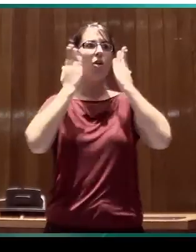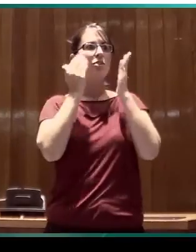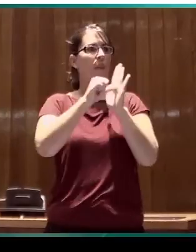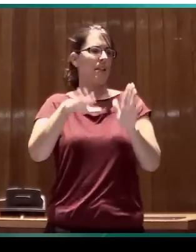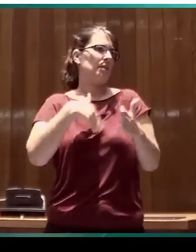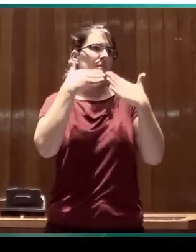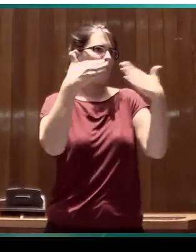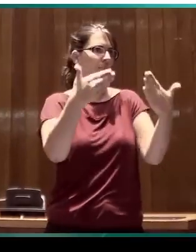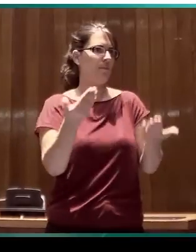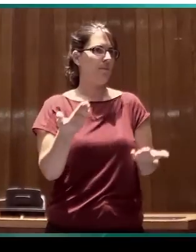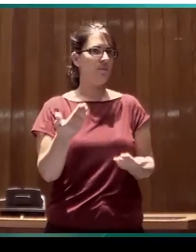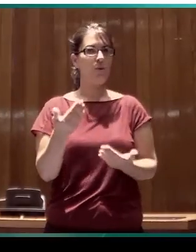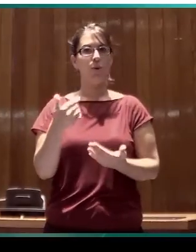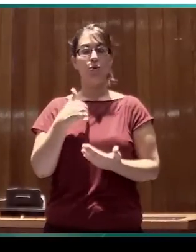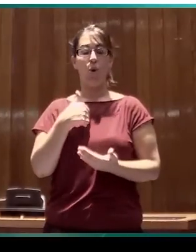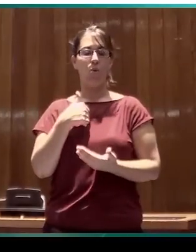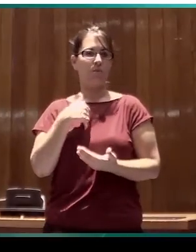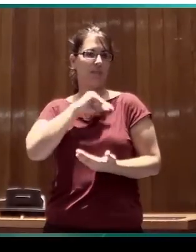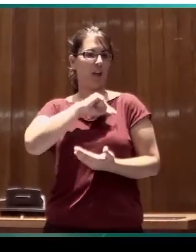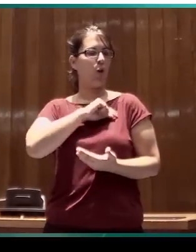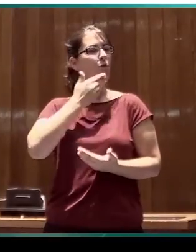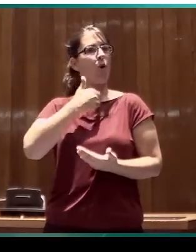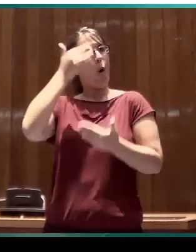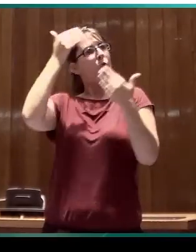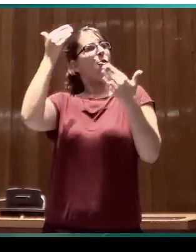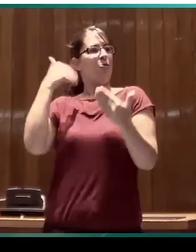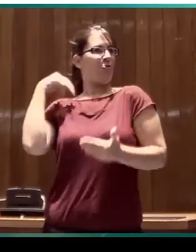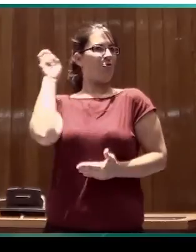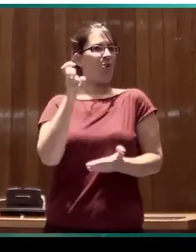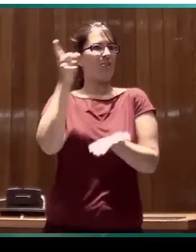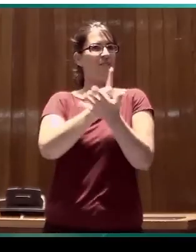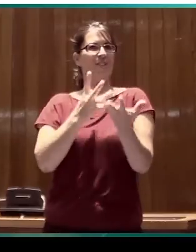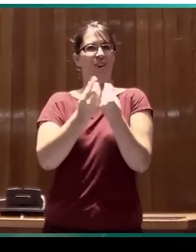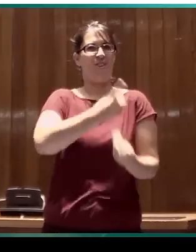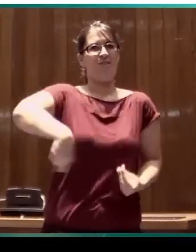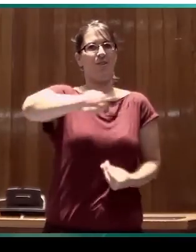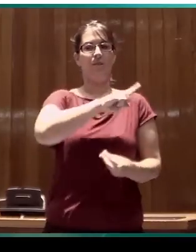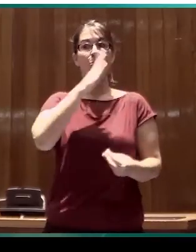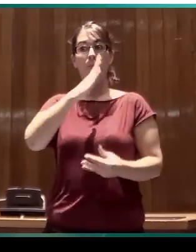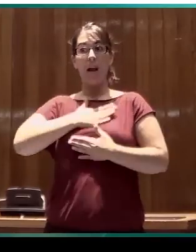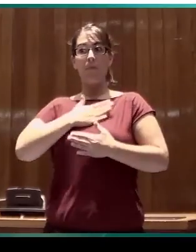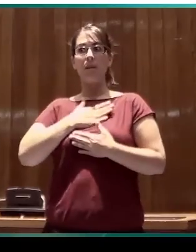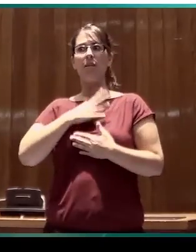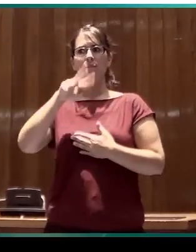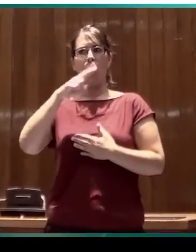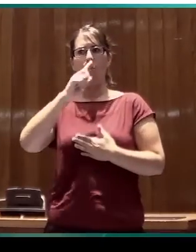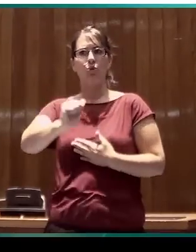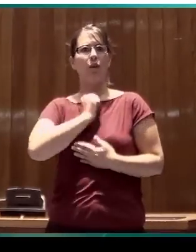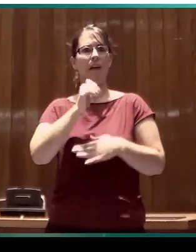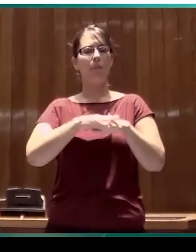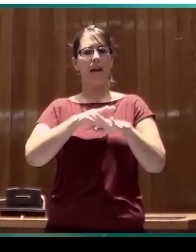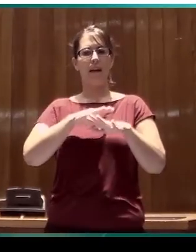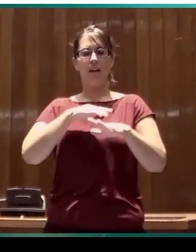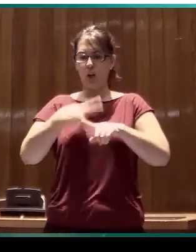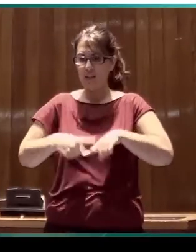Es para mí un honor volver a estar con todos vosotros porque para mí representa una oportunidad en realidad de reflexionar sobre lo que estamos